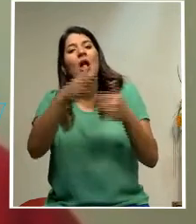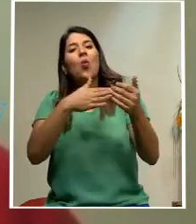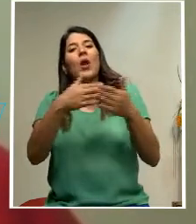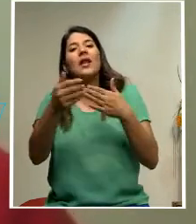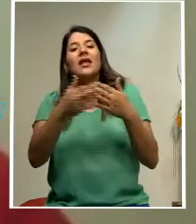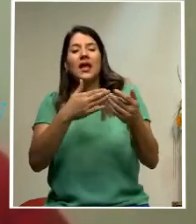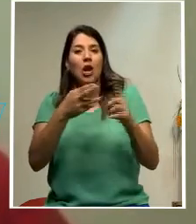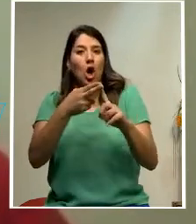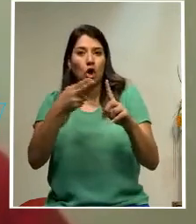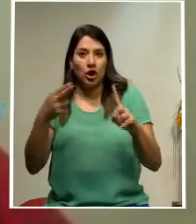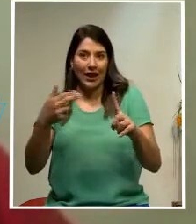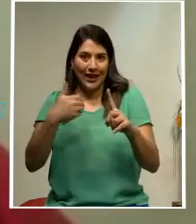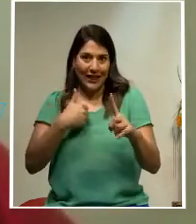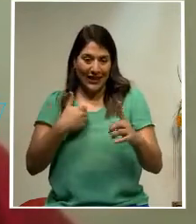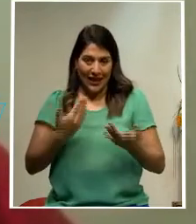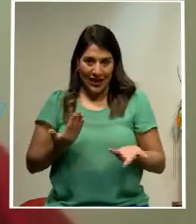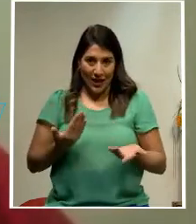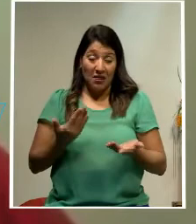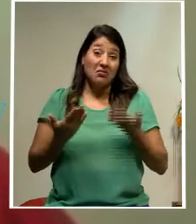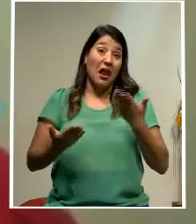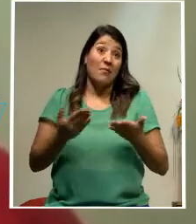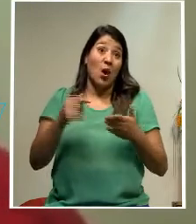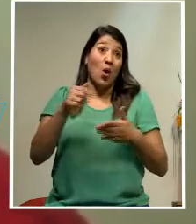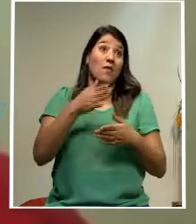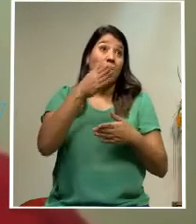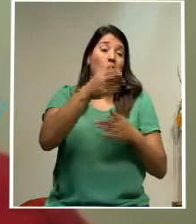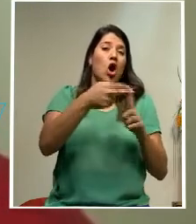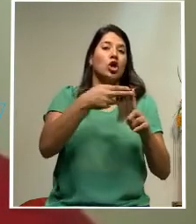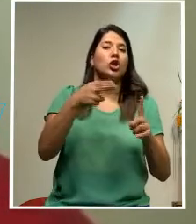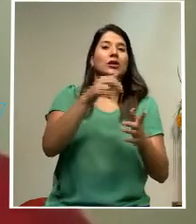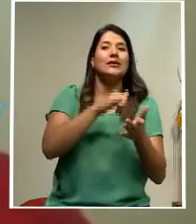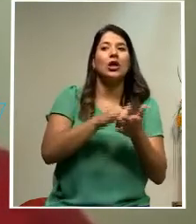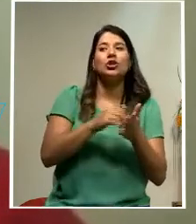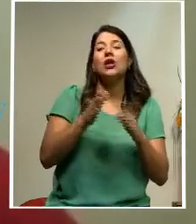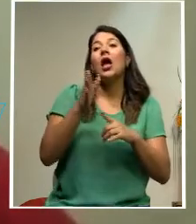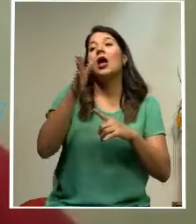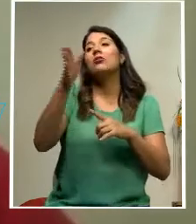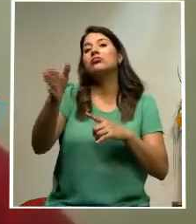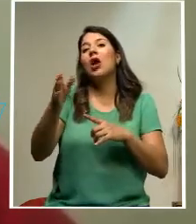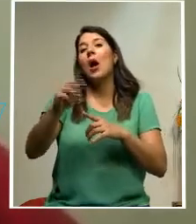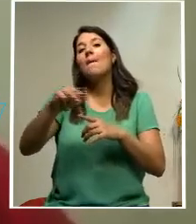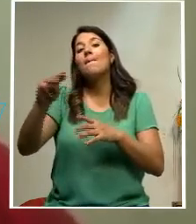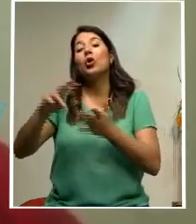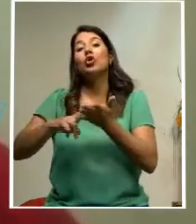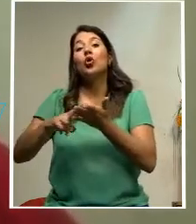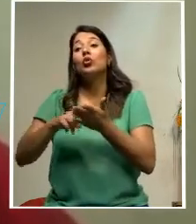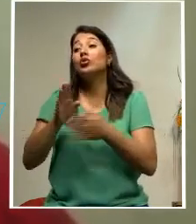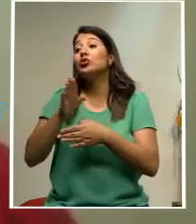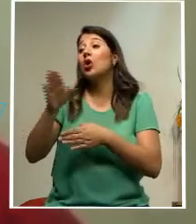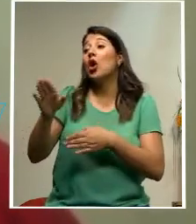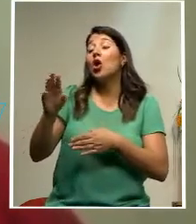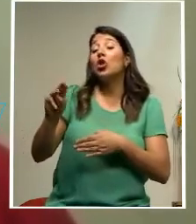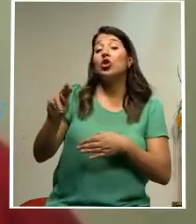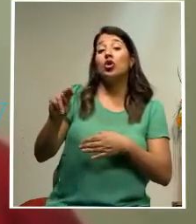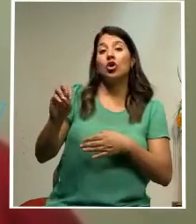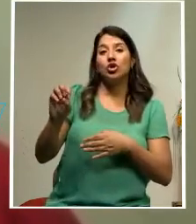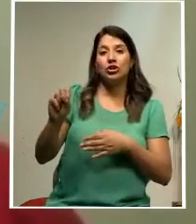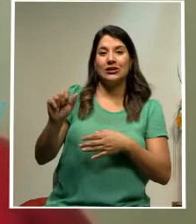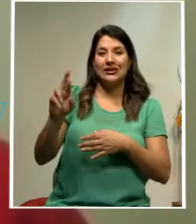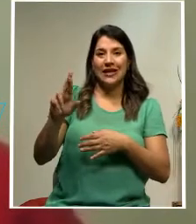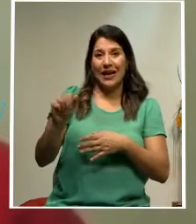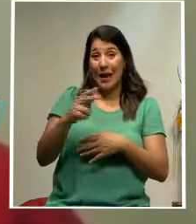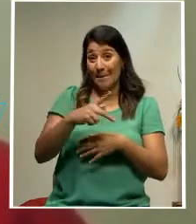país. Entonces puede ser que hoy estuve en San José, el otro día en Monteverde, el otro día en Nozara o en las playas, donde sea.